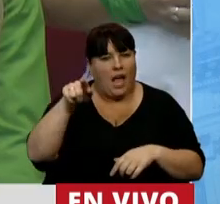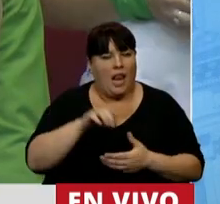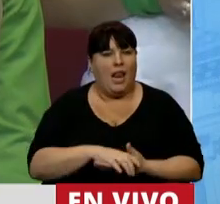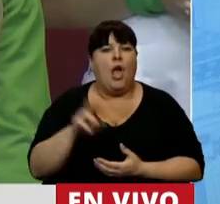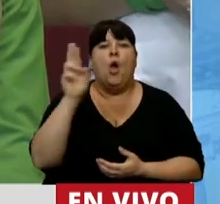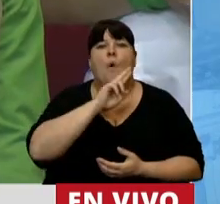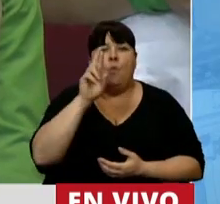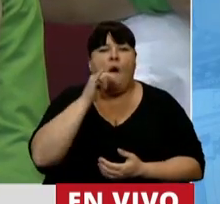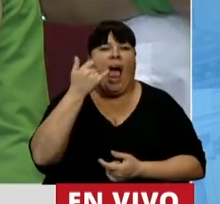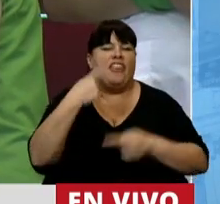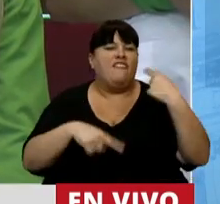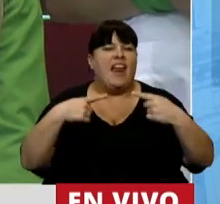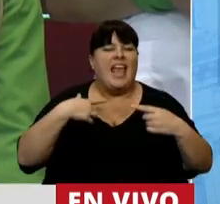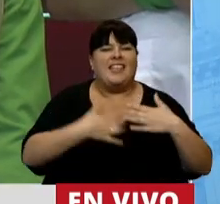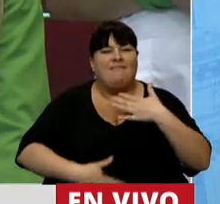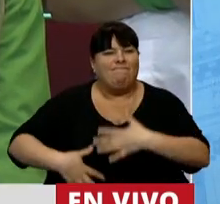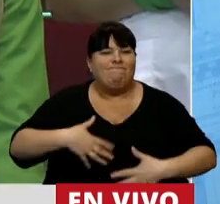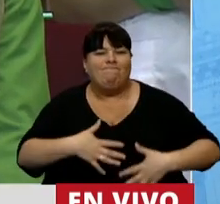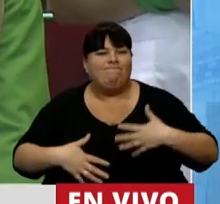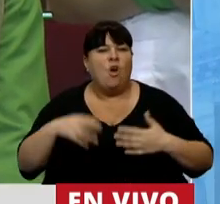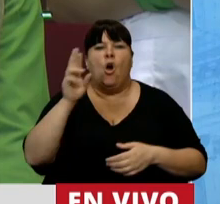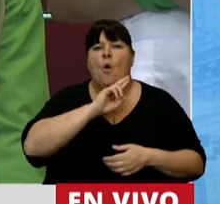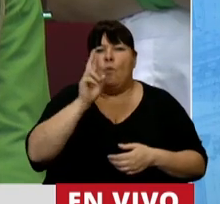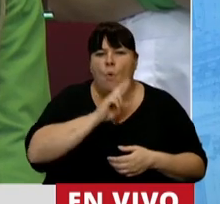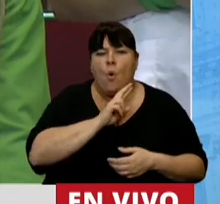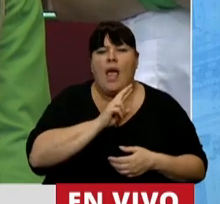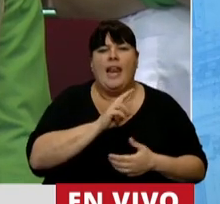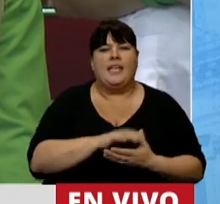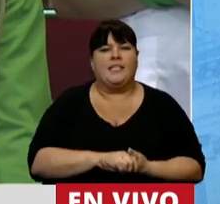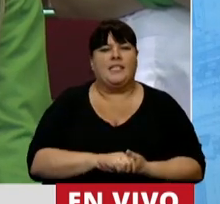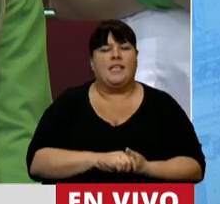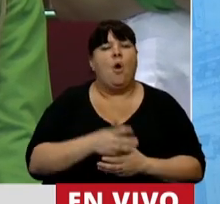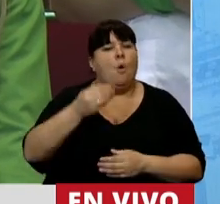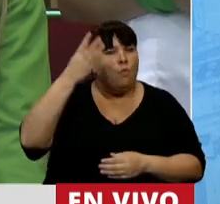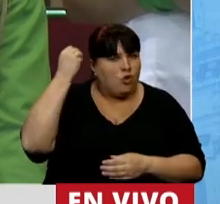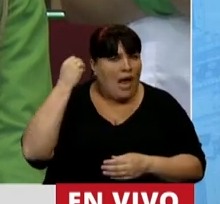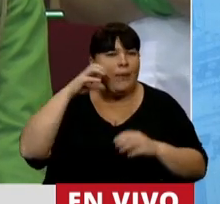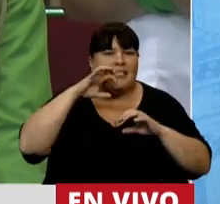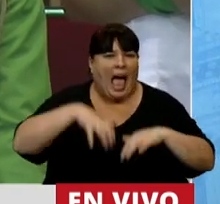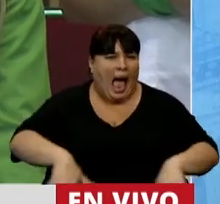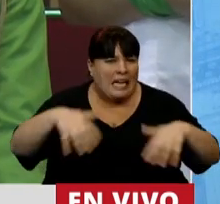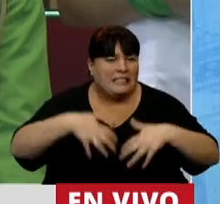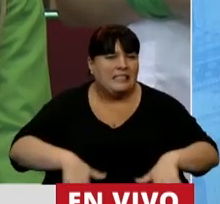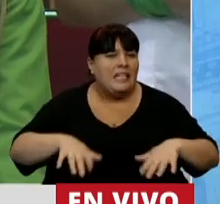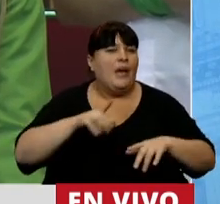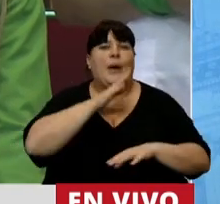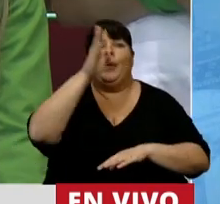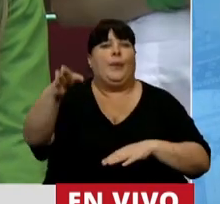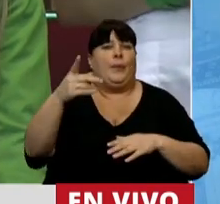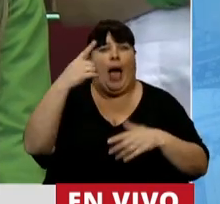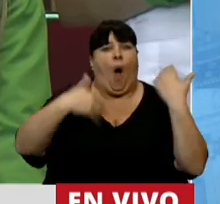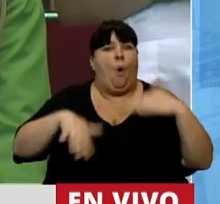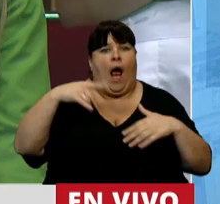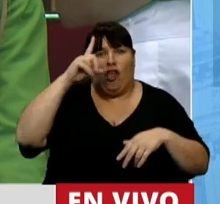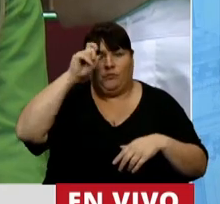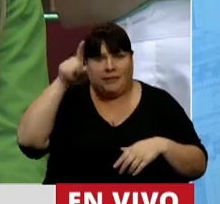Mujeres con distintos síntomas, mujeres muchas veces con hemorragias que van a parar a